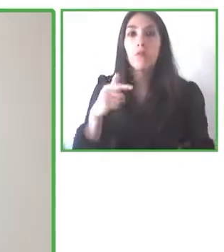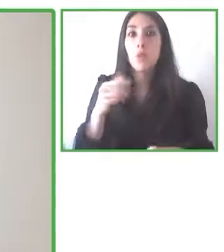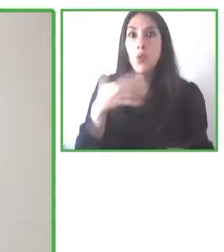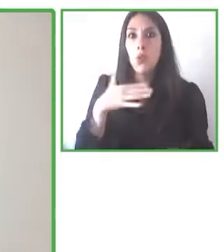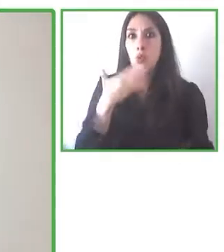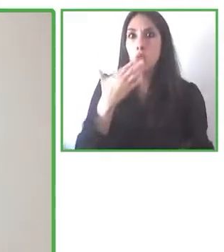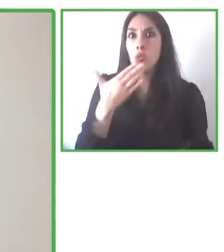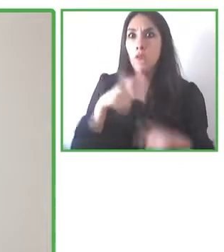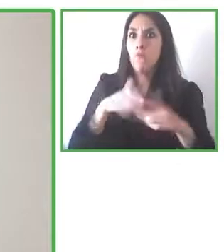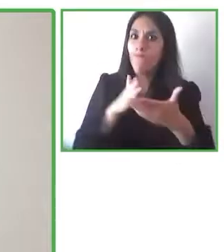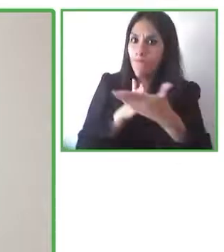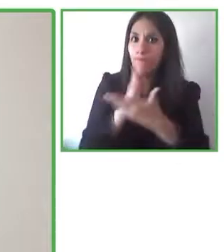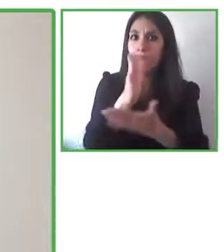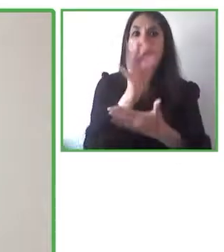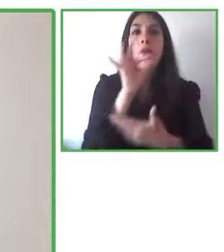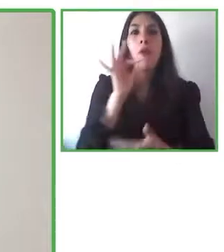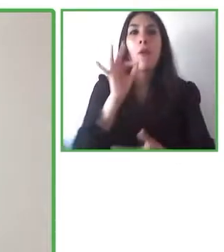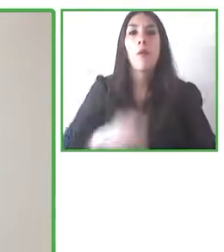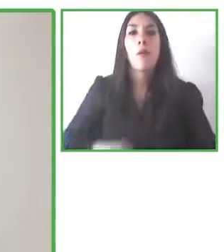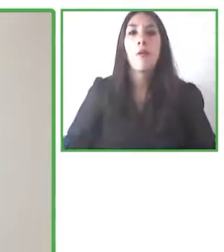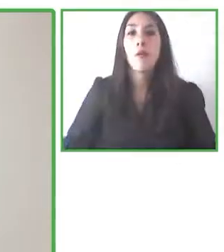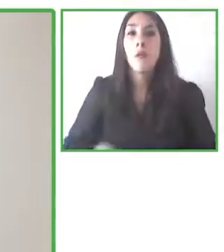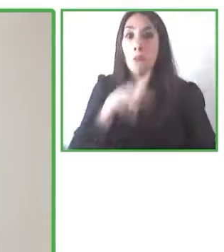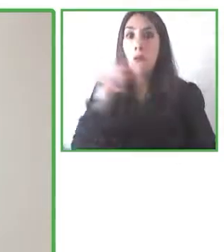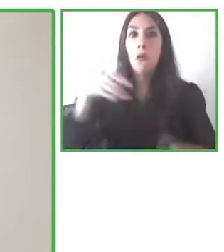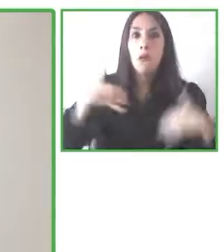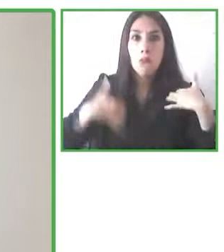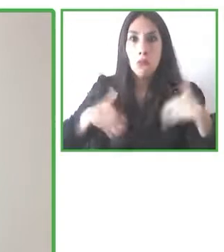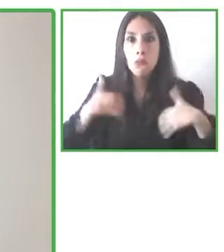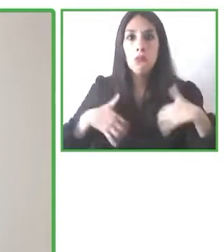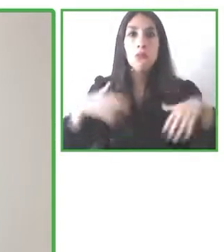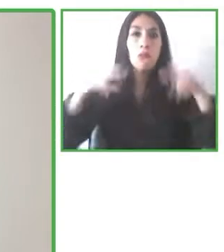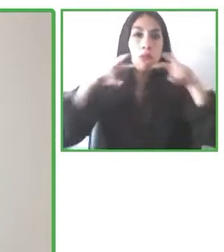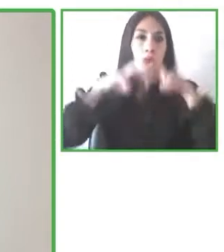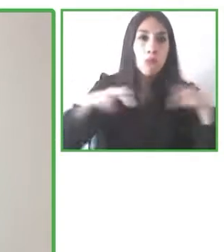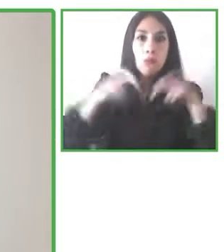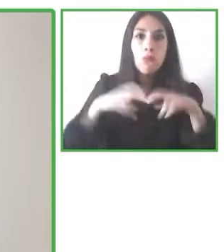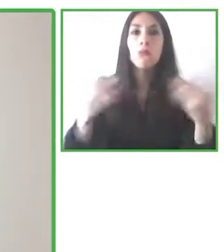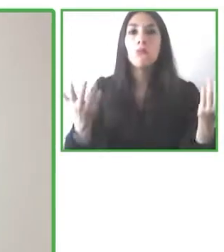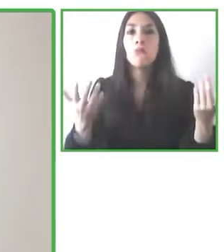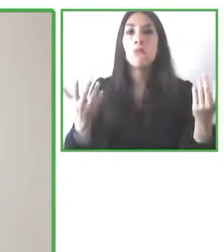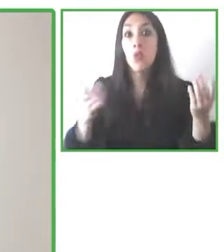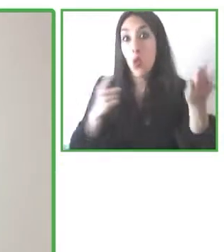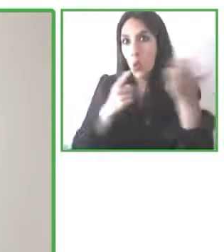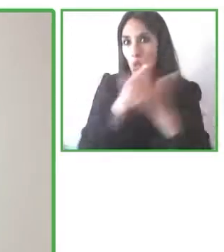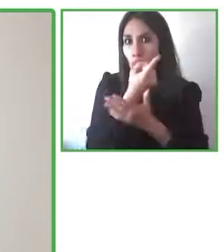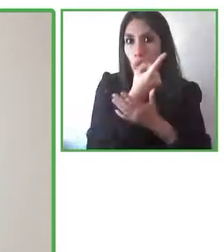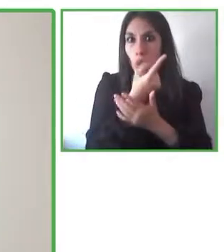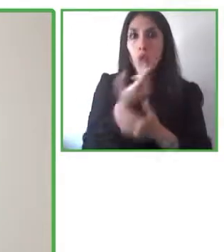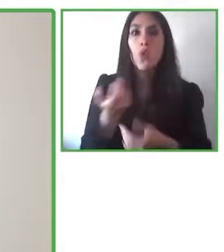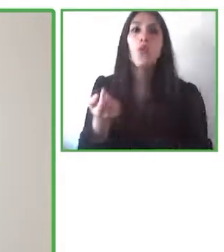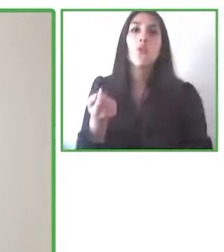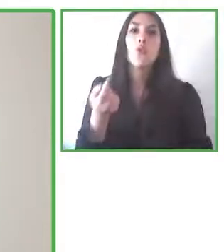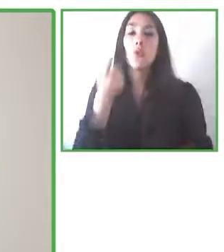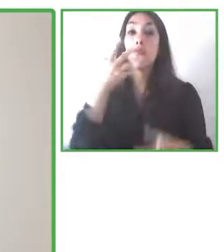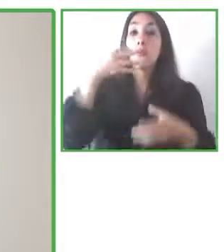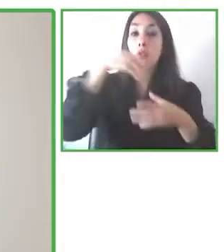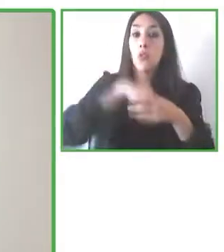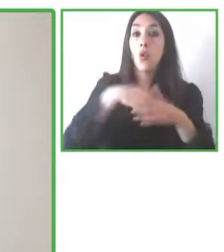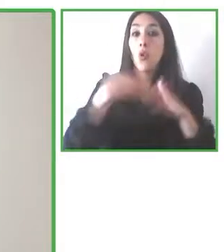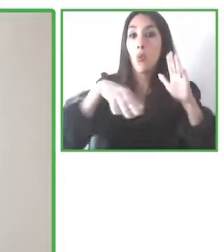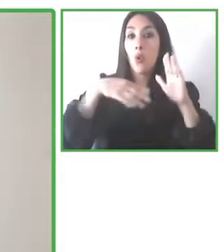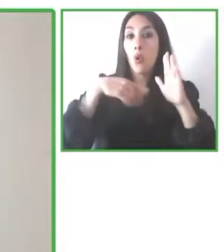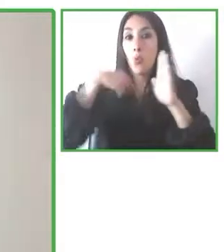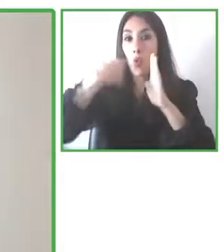explorar las posibilidades que tiene este proyecto y esta tecnología que habéis desarrollado, desde luego, para que más personas,